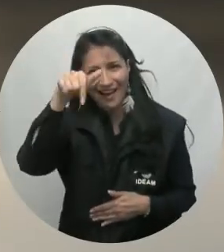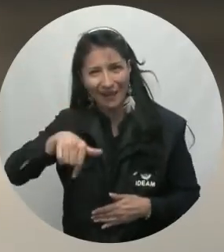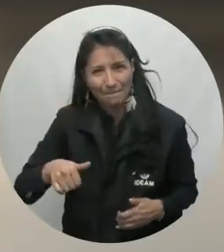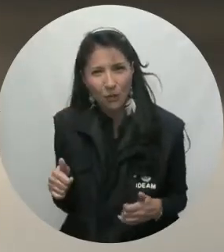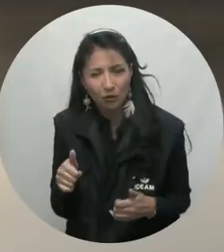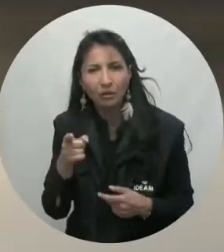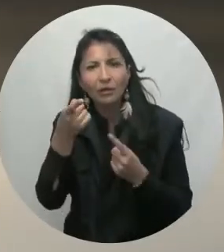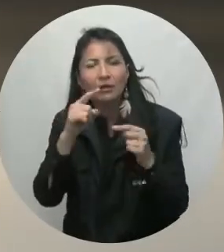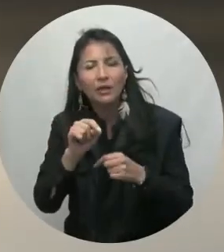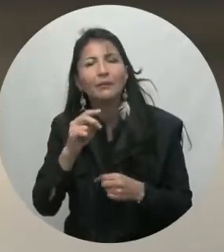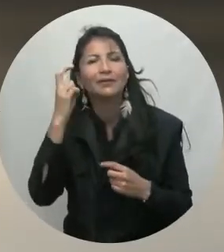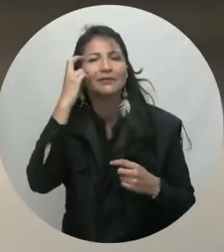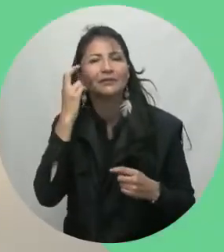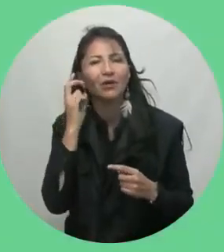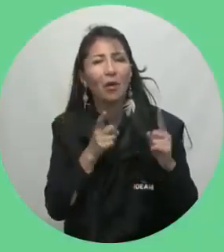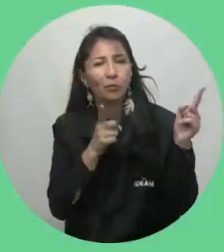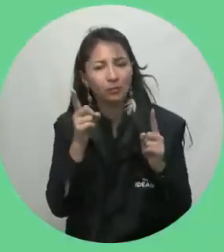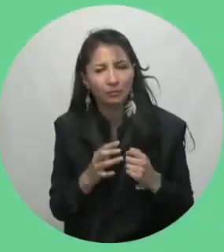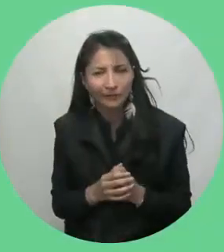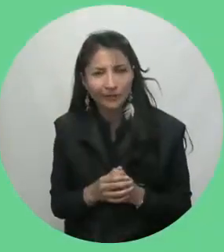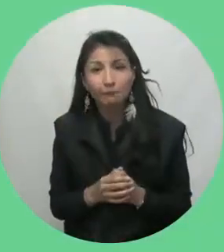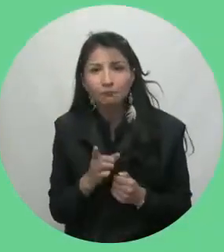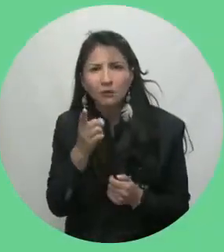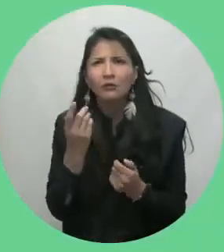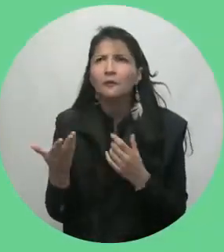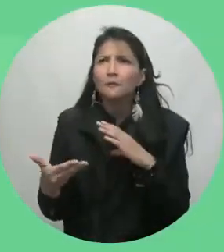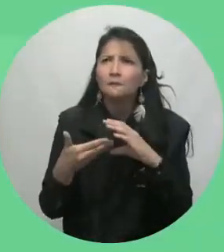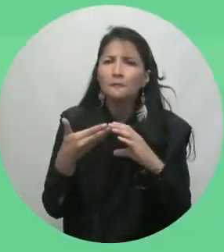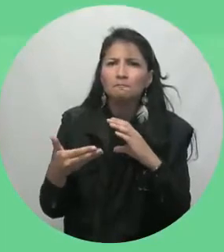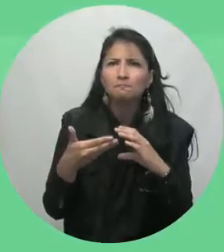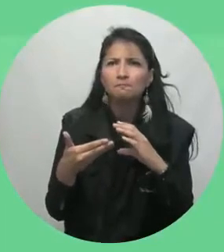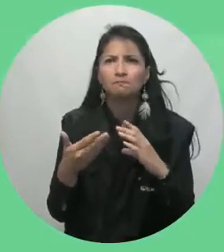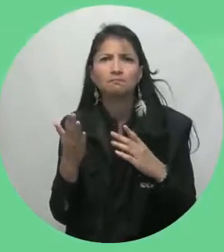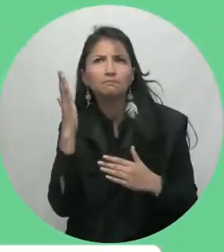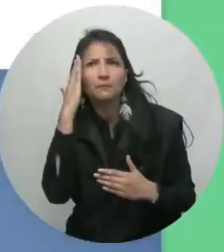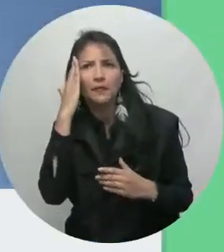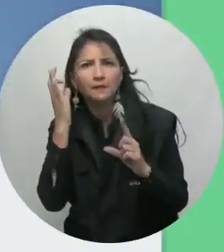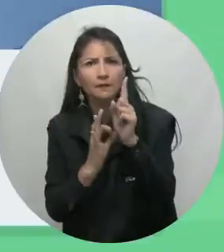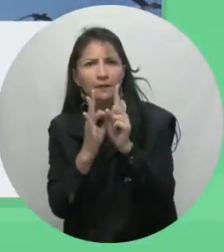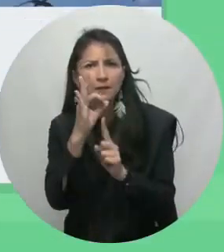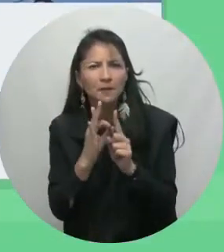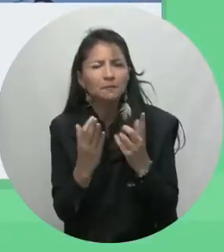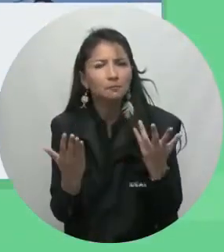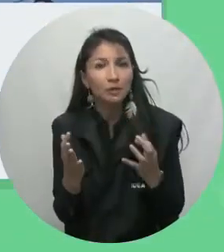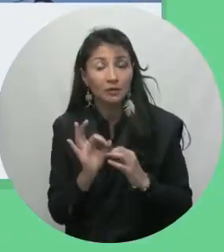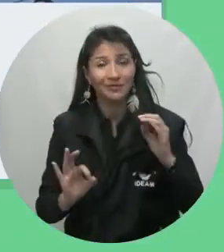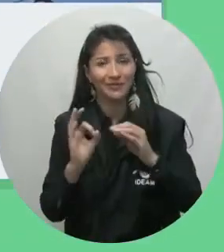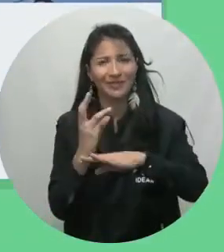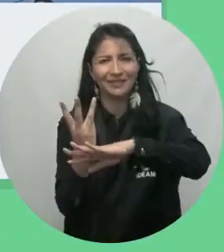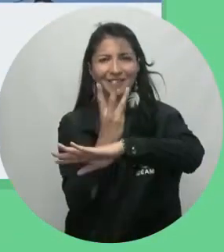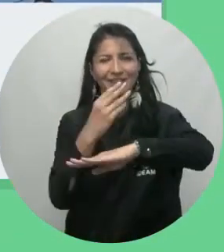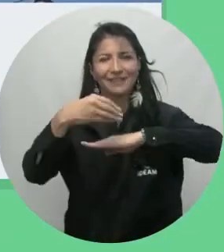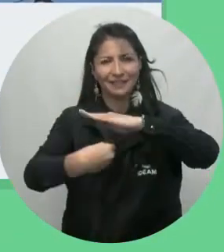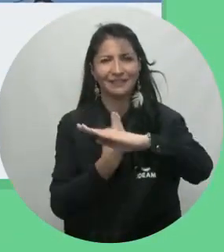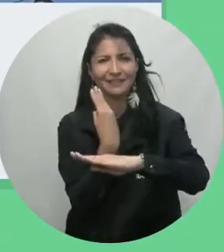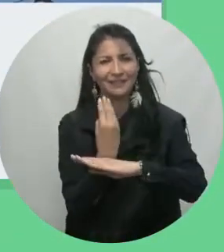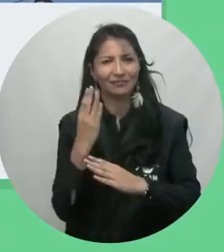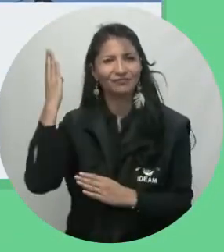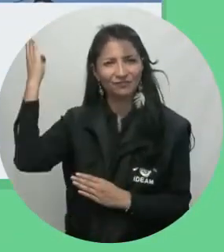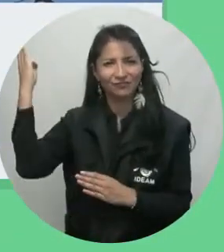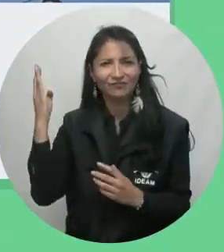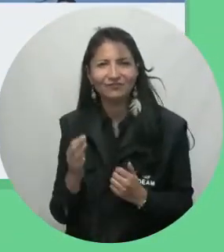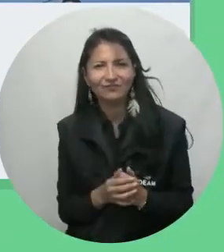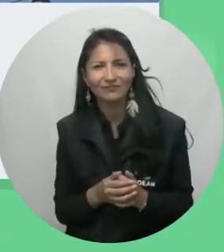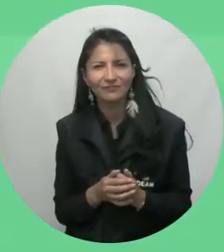calera Cundinamarca y Atrato y Quibdó, Chocó. Para mayor información sobre el pronóstico del tiempo, visítenos en www.ideam